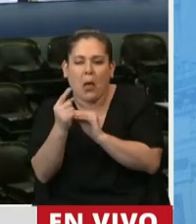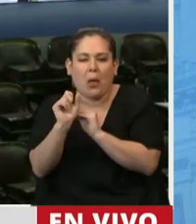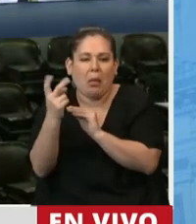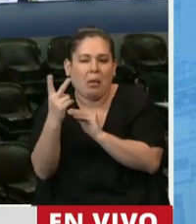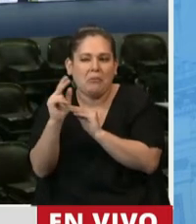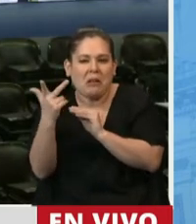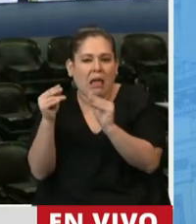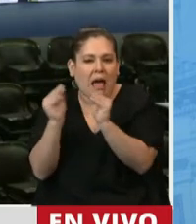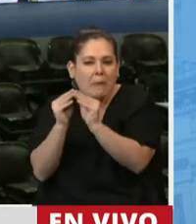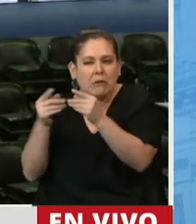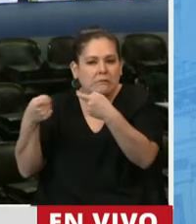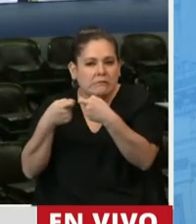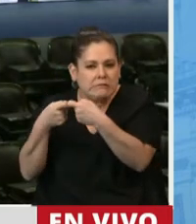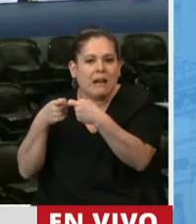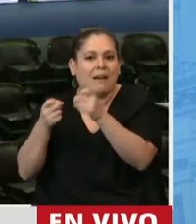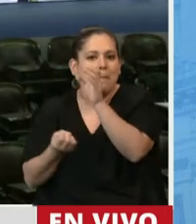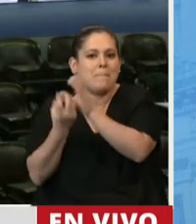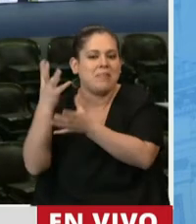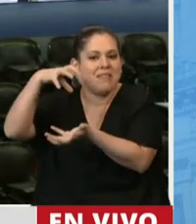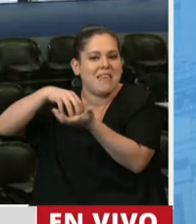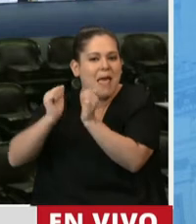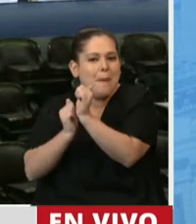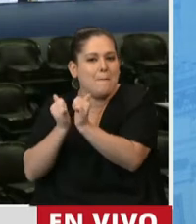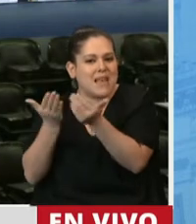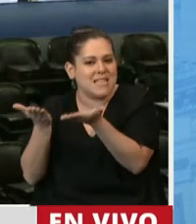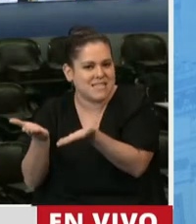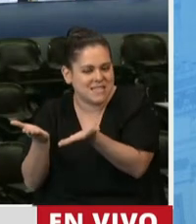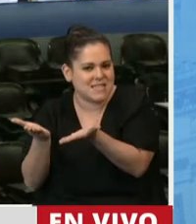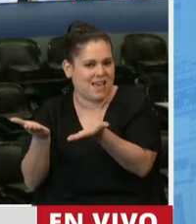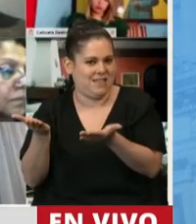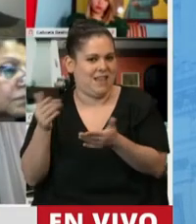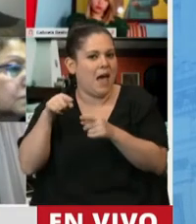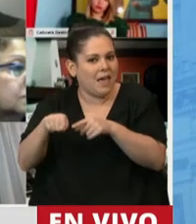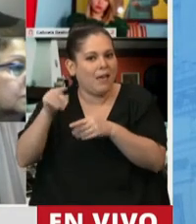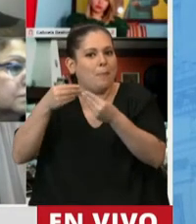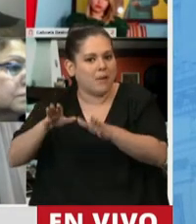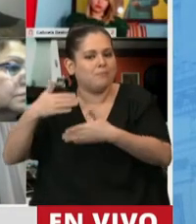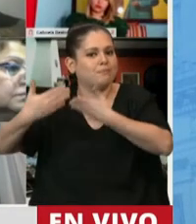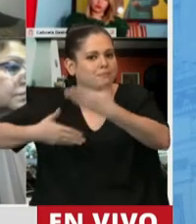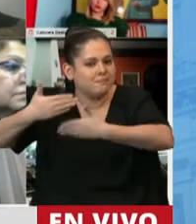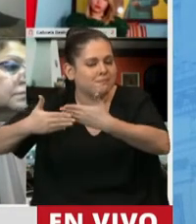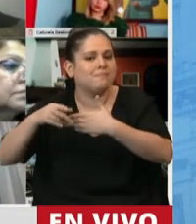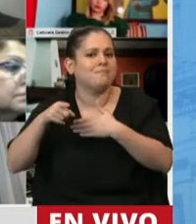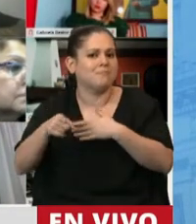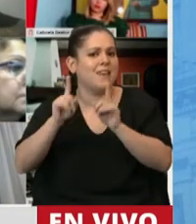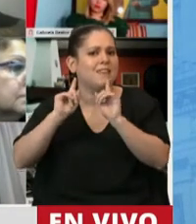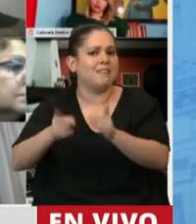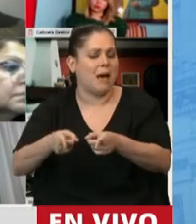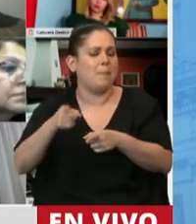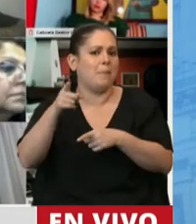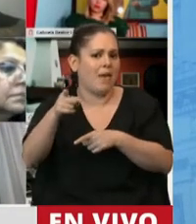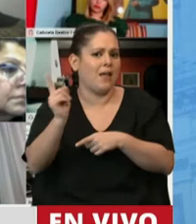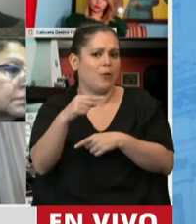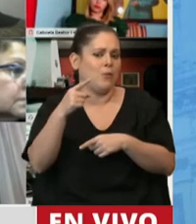los diputados conforman las startups, lo que es las incubadoras, desde lo que es el